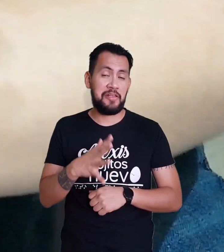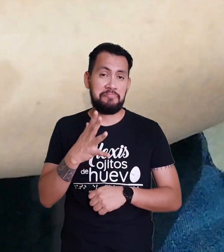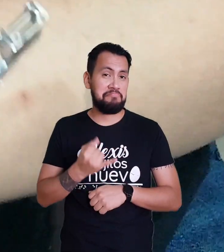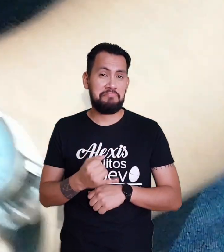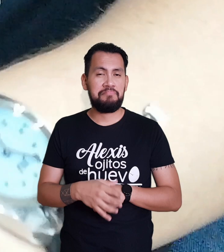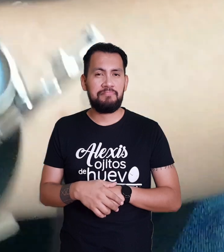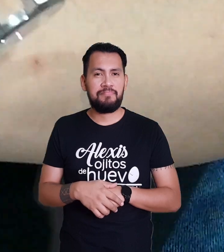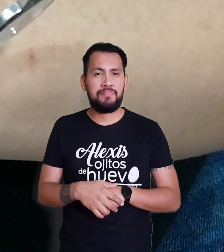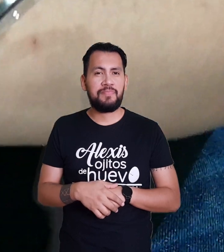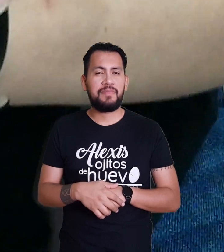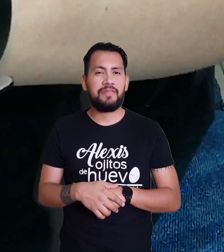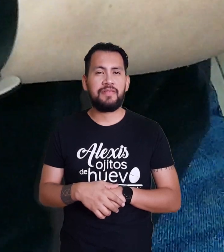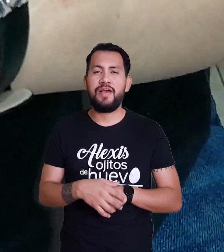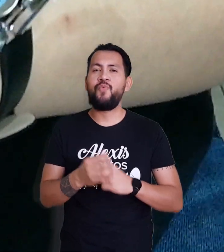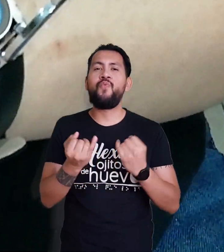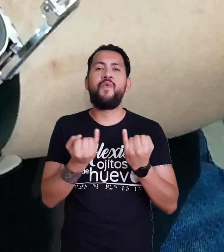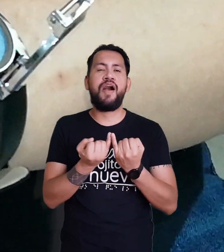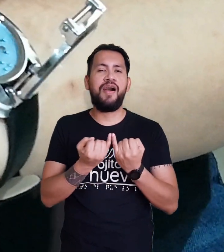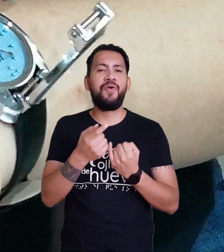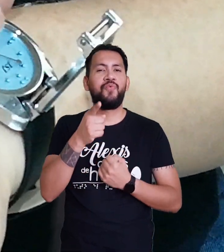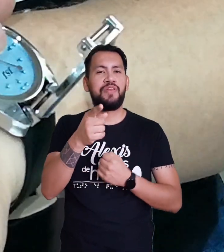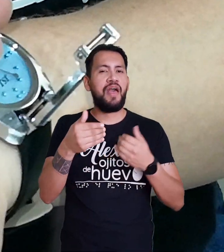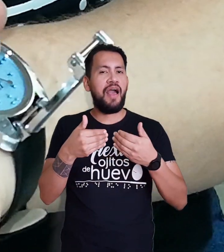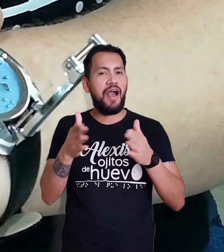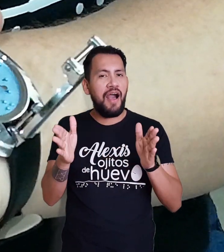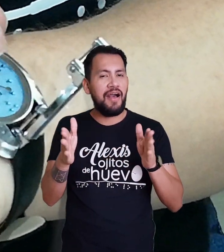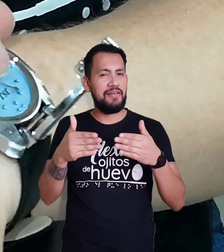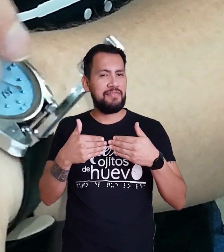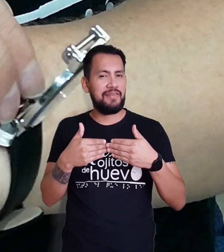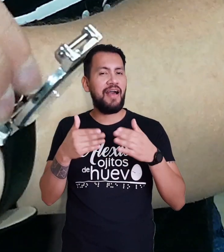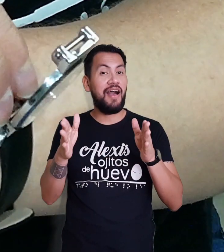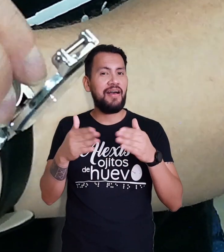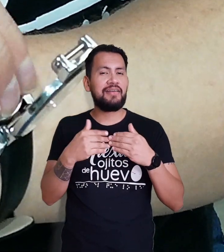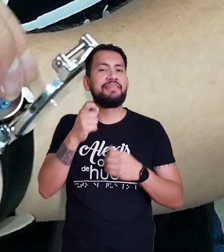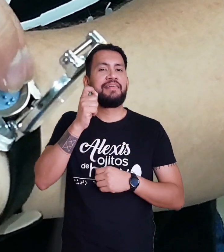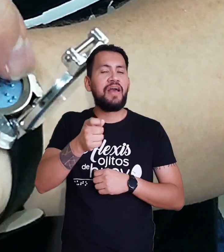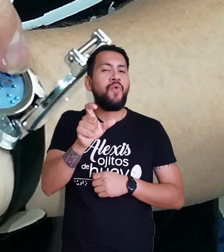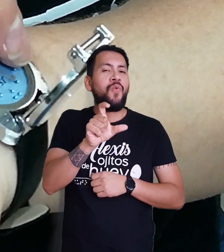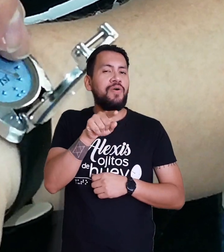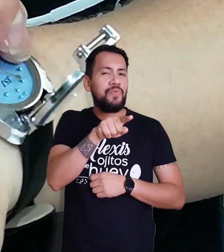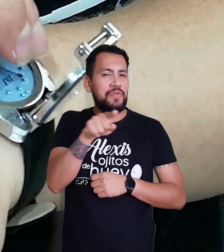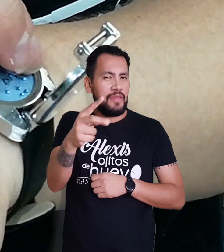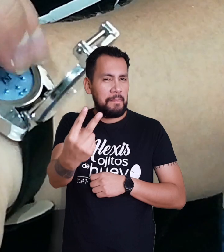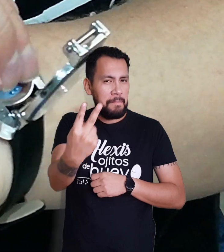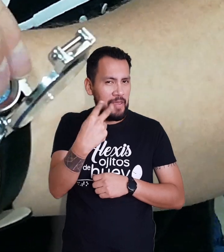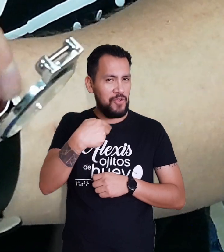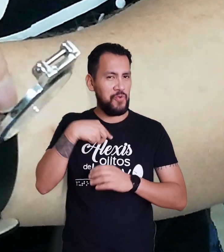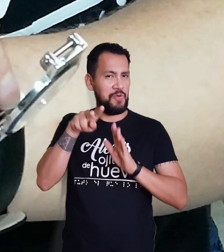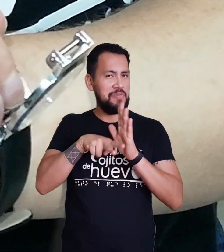horas No, son putas No les voy a eso ¿Ok? El chiquito está aquí ¿No? Como ustedes podrán darse cuenta